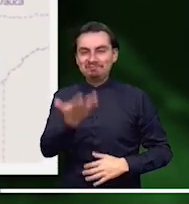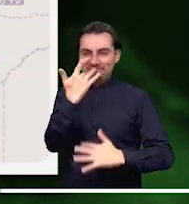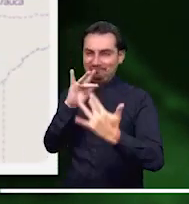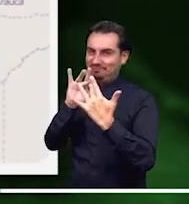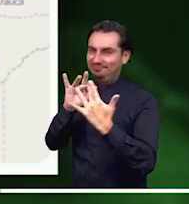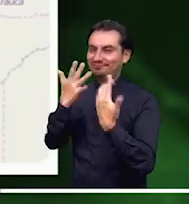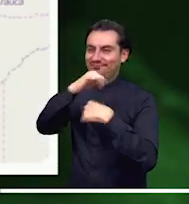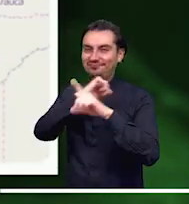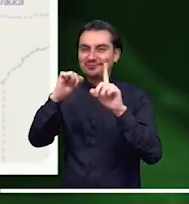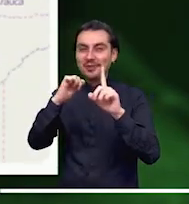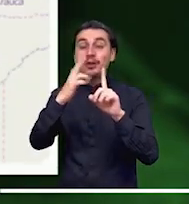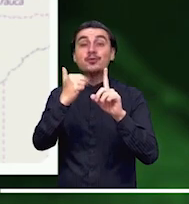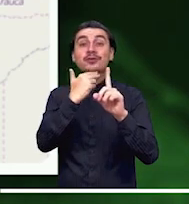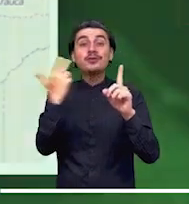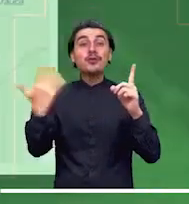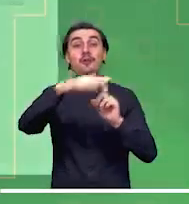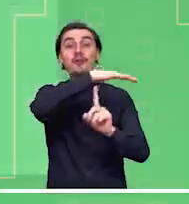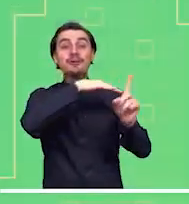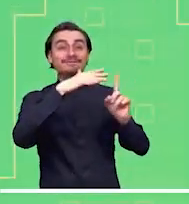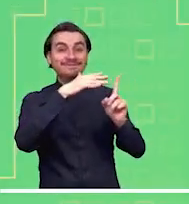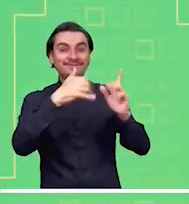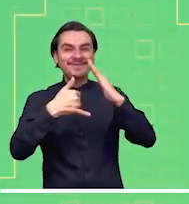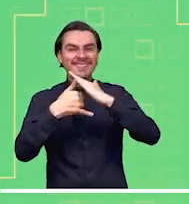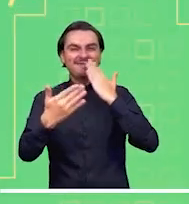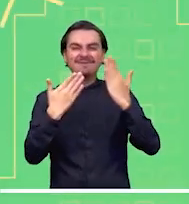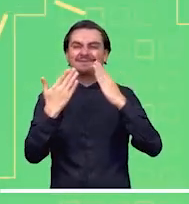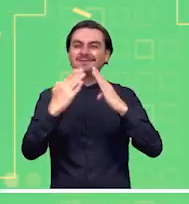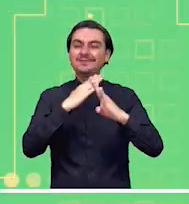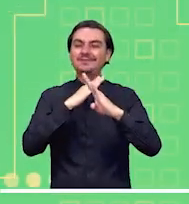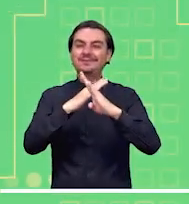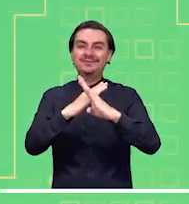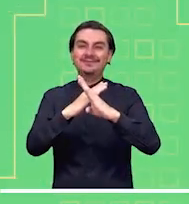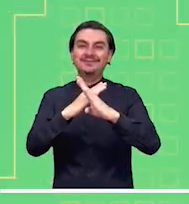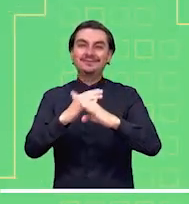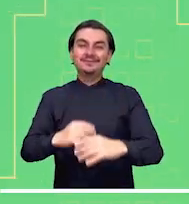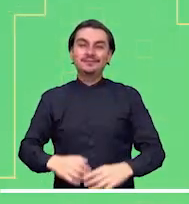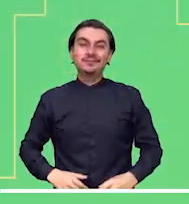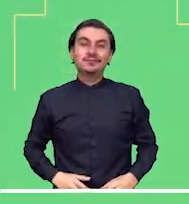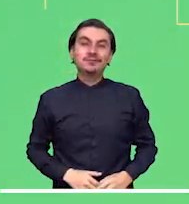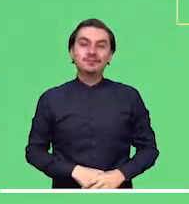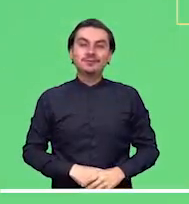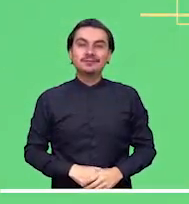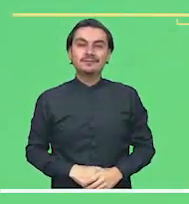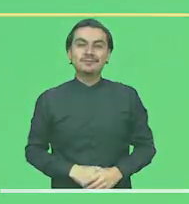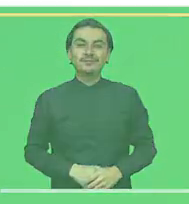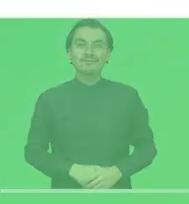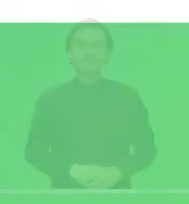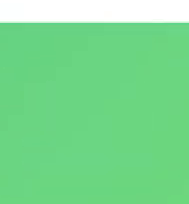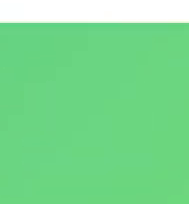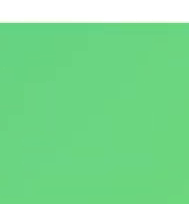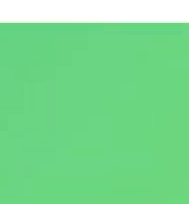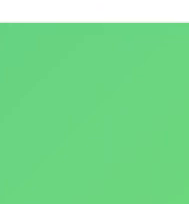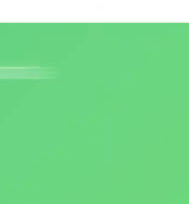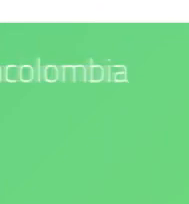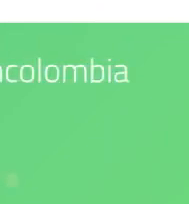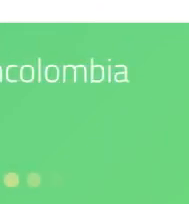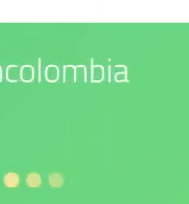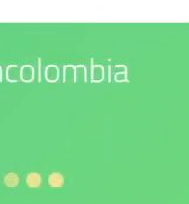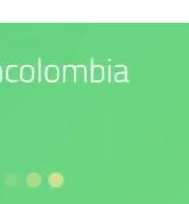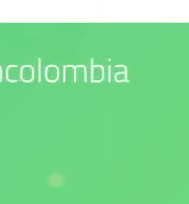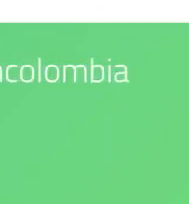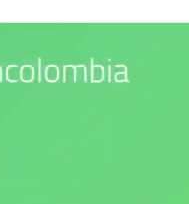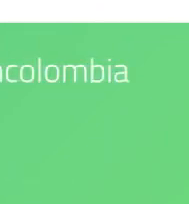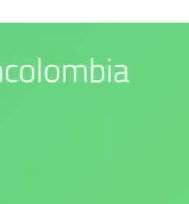probabilidad de deslizamientos. Síguenos en nuestras redes sociales. Nuestro compromiso es con el medio